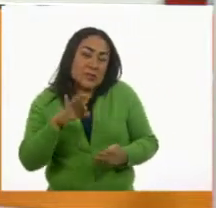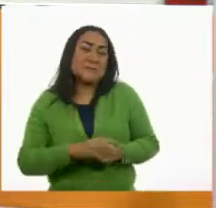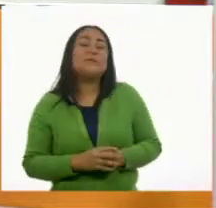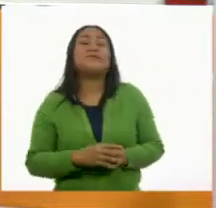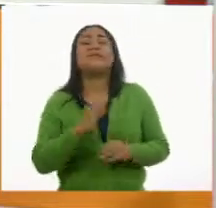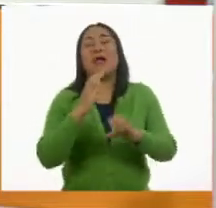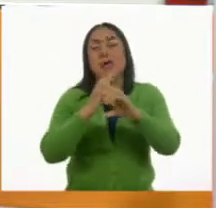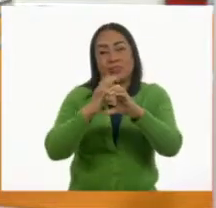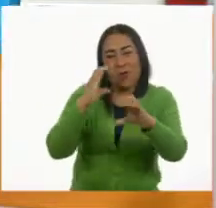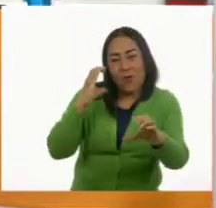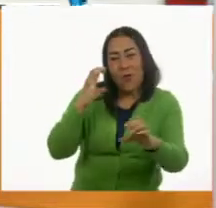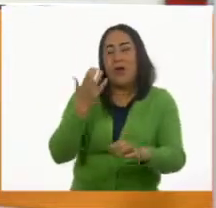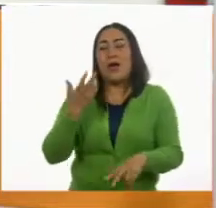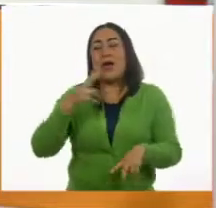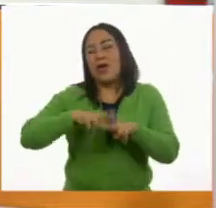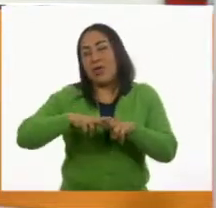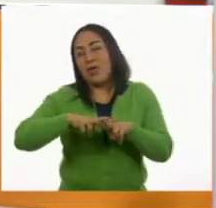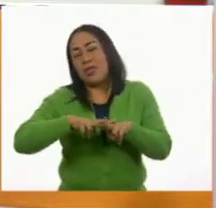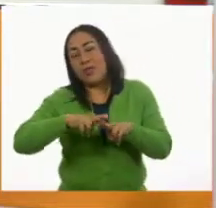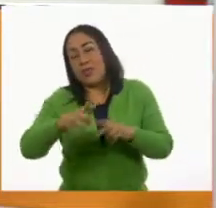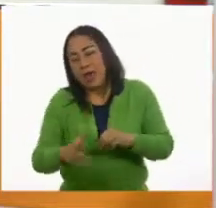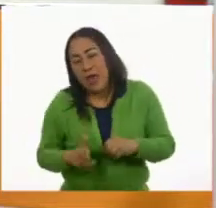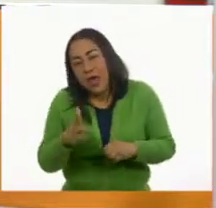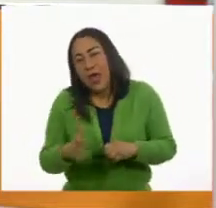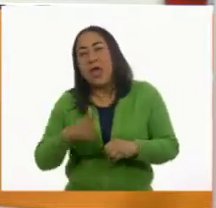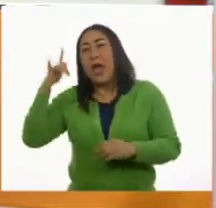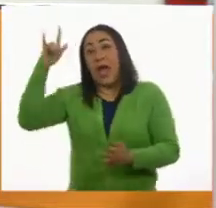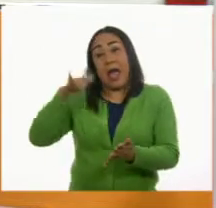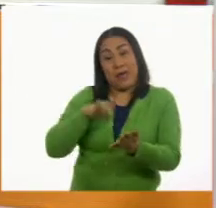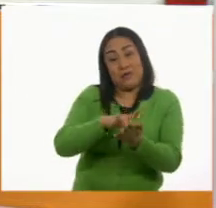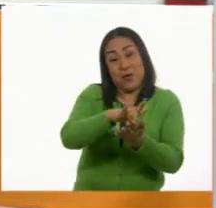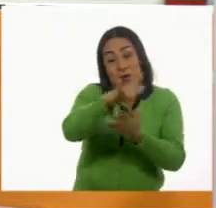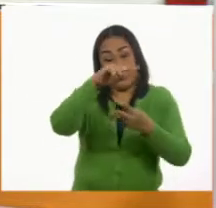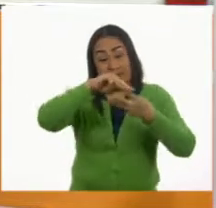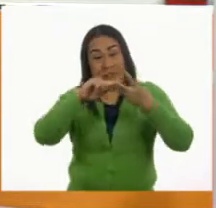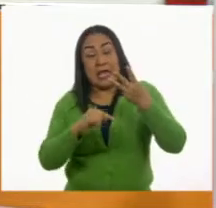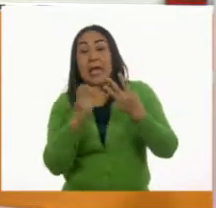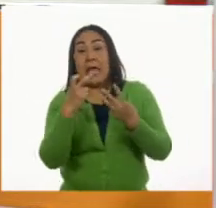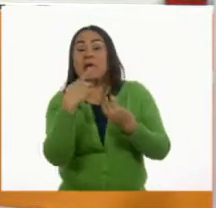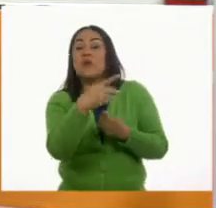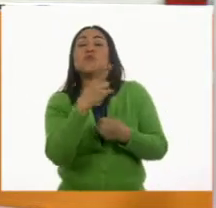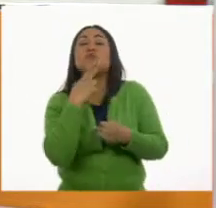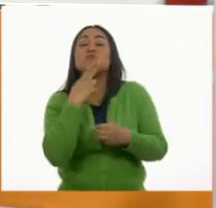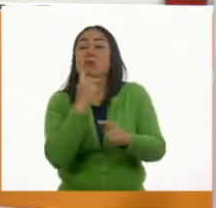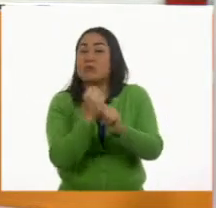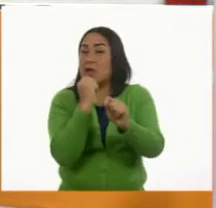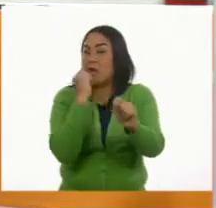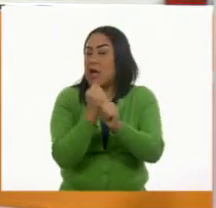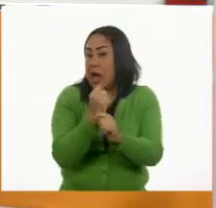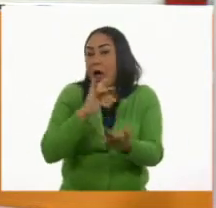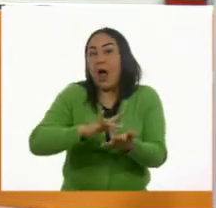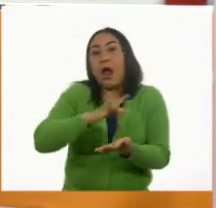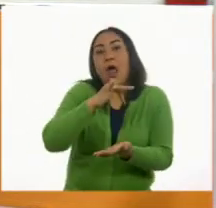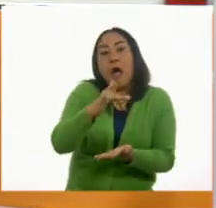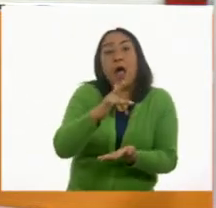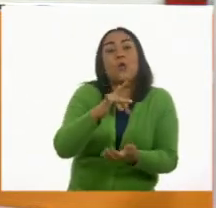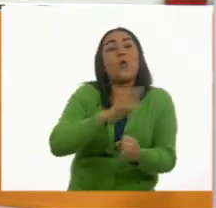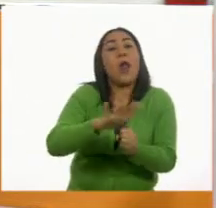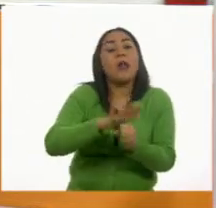autobús, el tren y el avión son medios de transporte que podemos usar gracias a la tecnología.